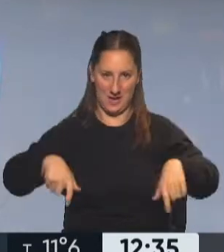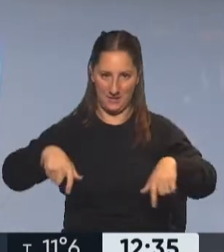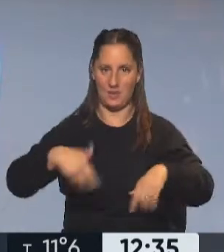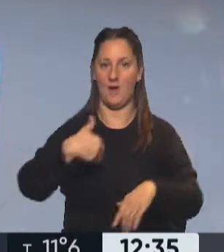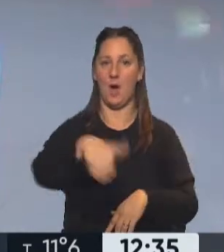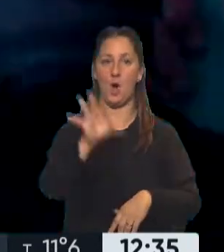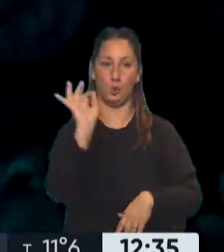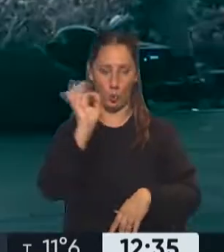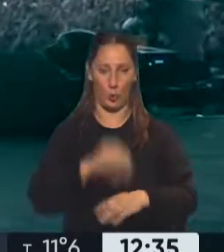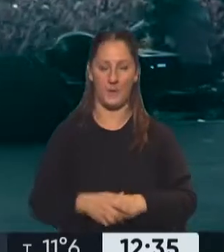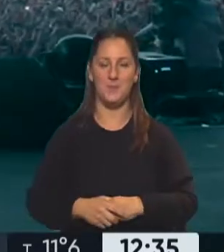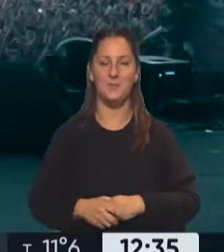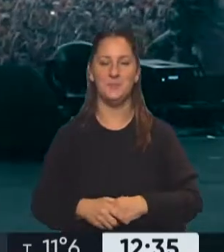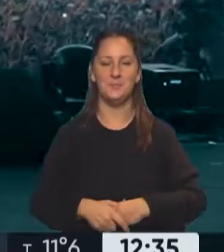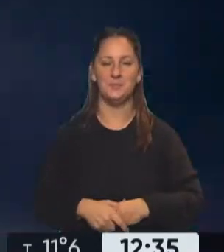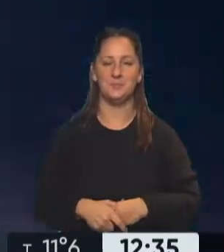pública.